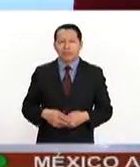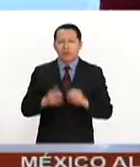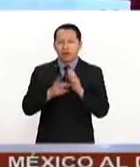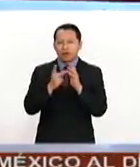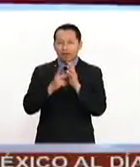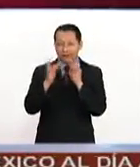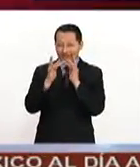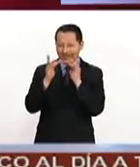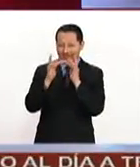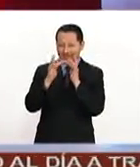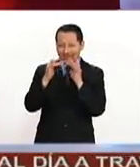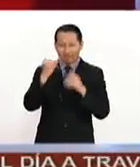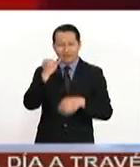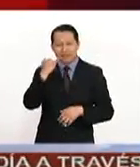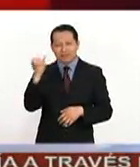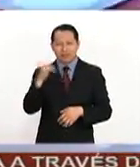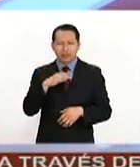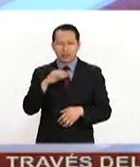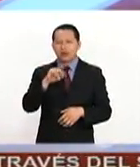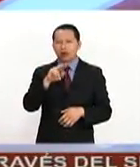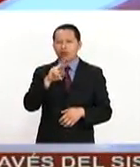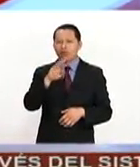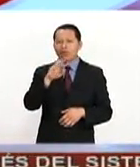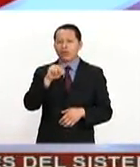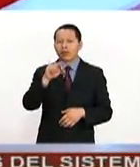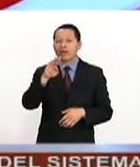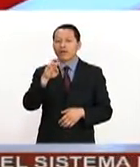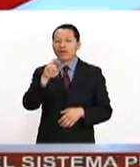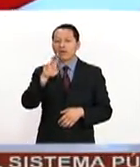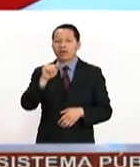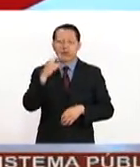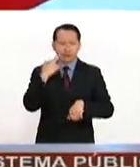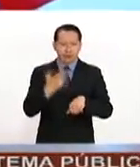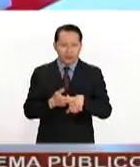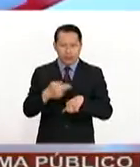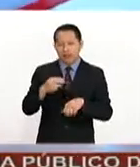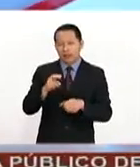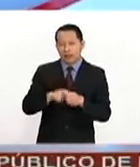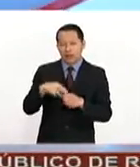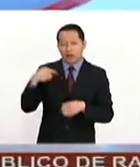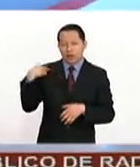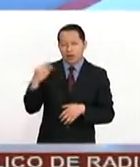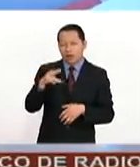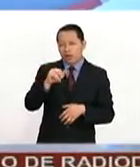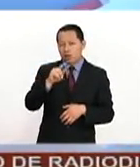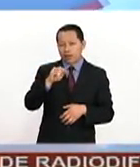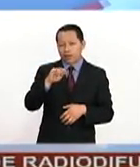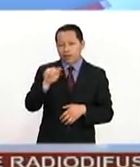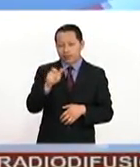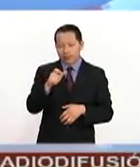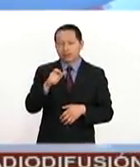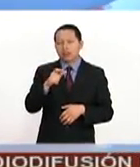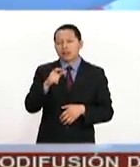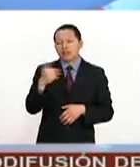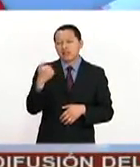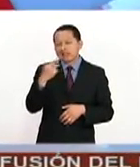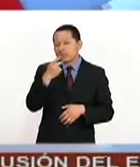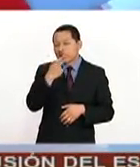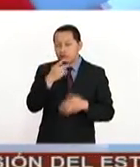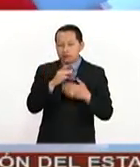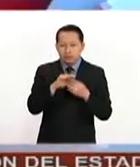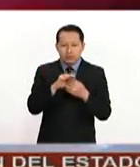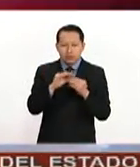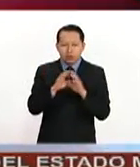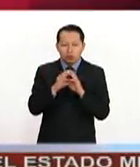Retomamos la llamada con Rubén Barrera, él es corresponsal de Notimex allá en Washington. Rubén, hablabas justamente de este discurso, de su primer